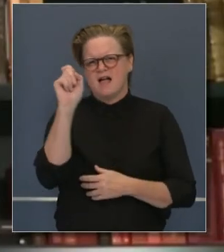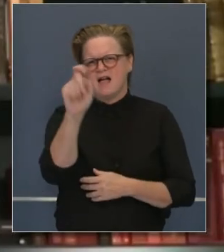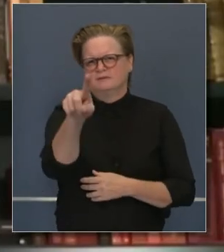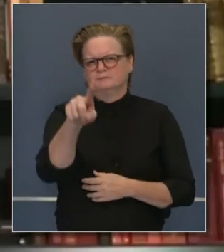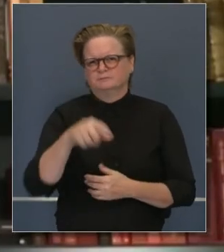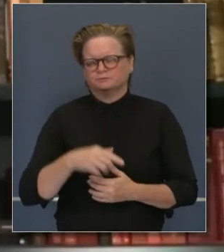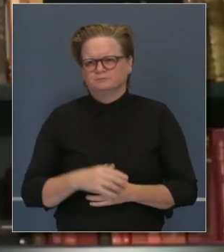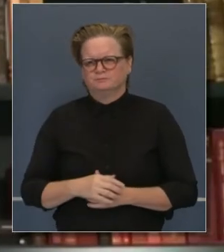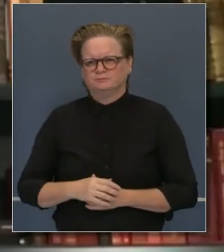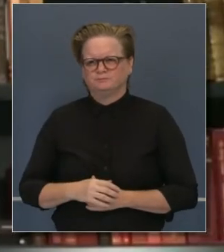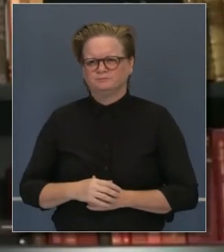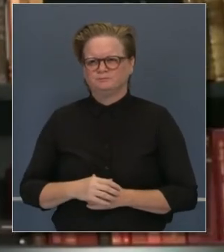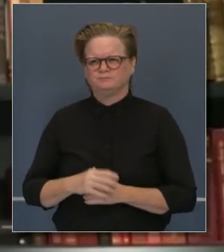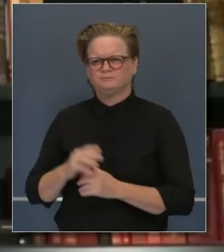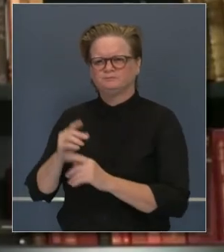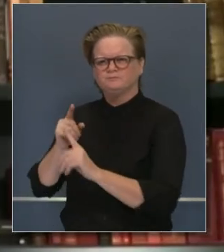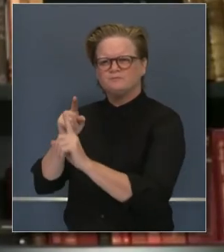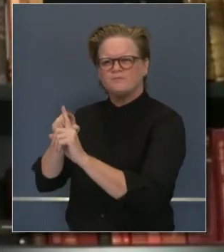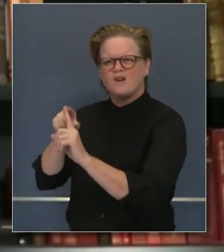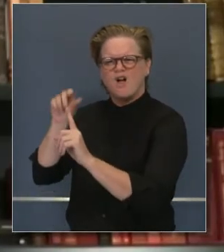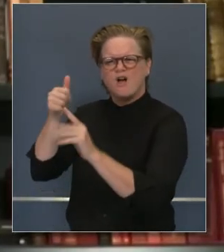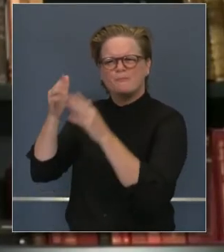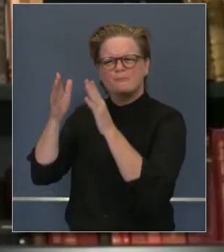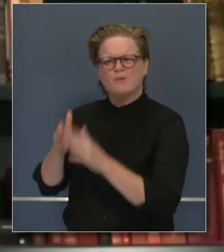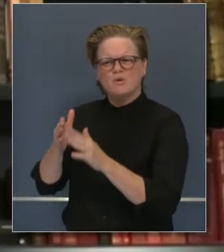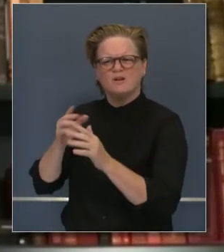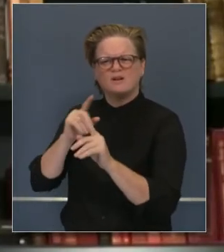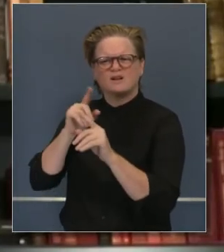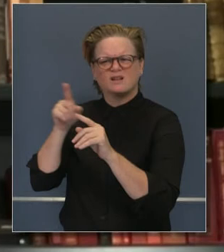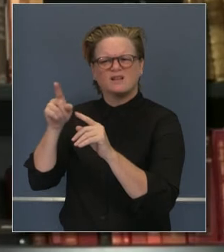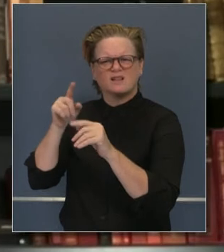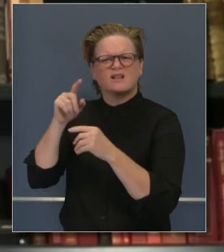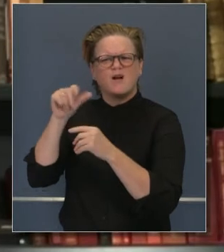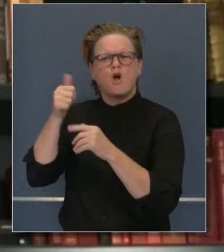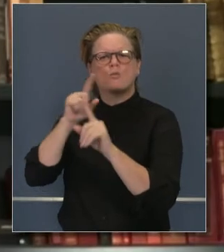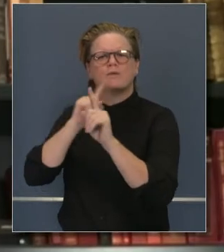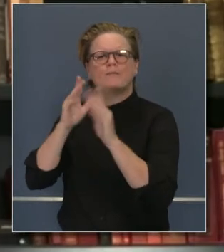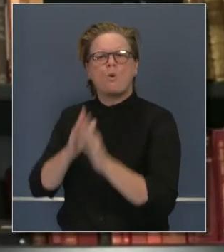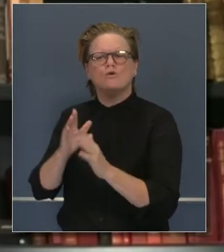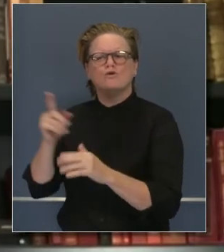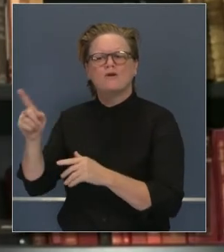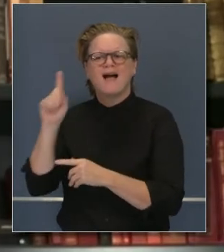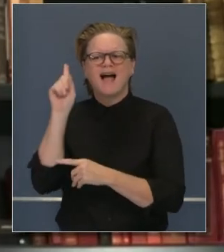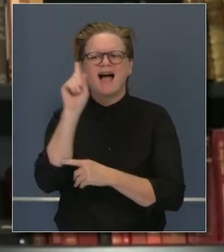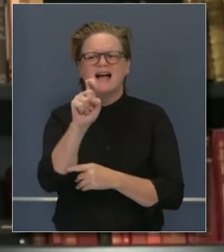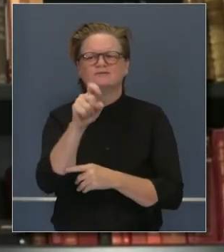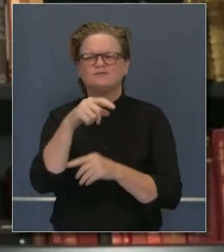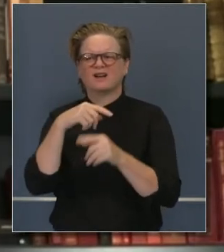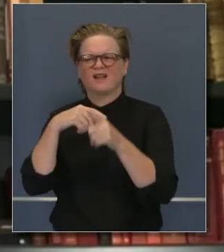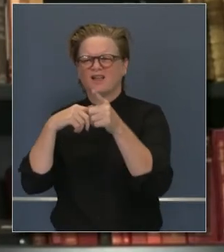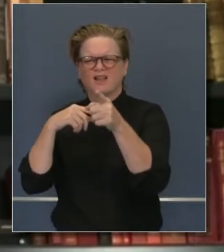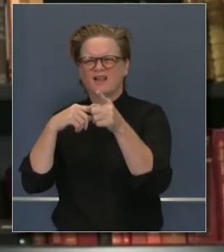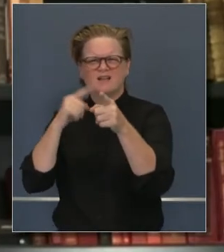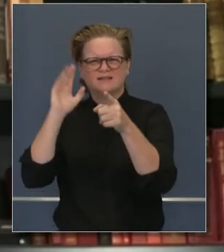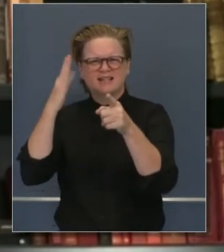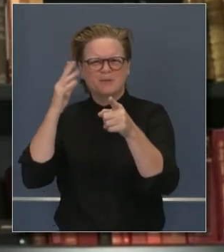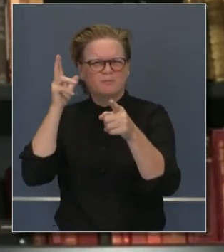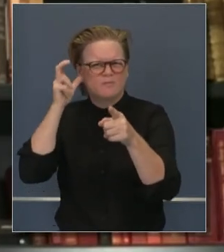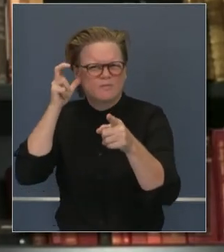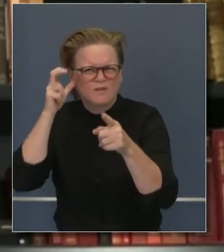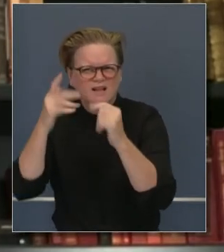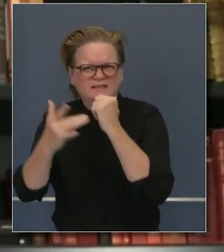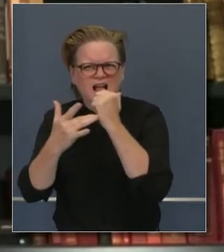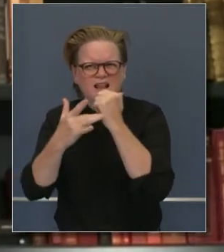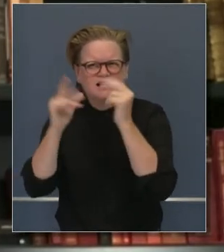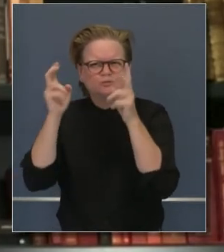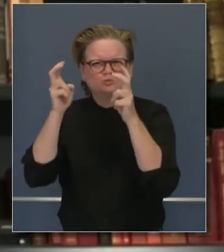Voy a añadir la pregunta que mi colega trató de hacer anteriormente. Lo pudimos escuchar en la línea, pero tal parece que ustedes no.